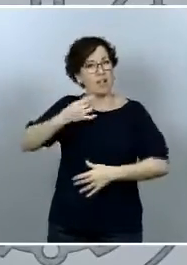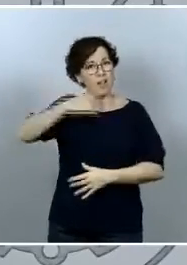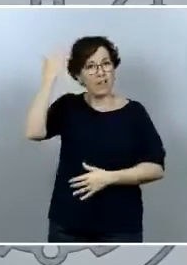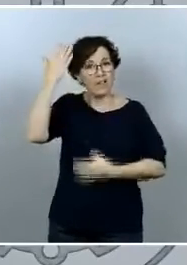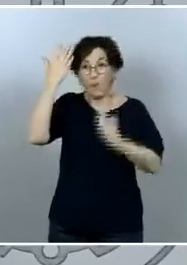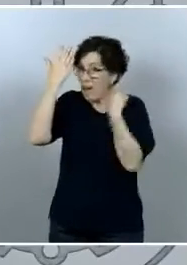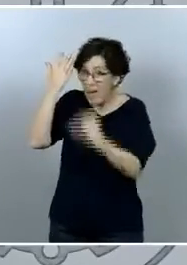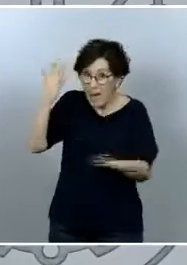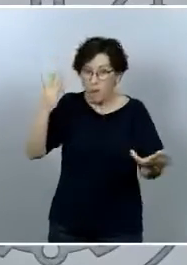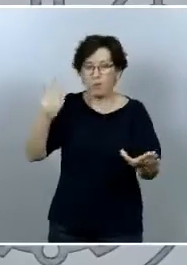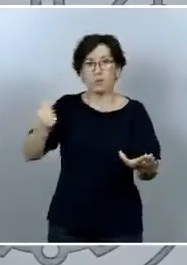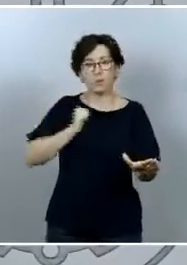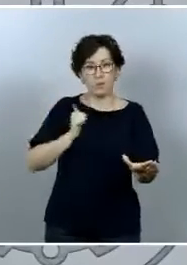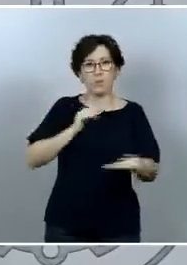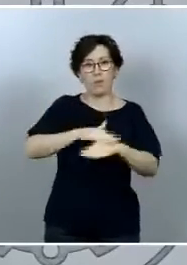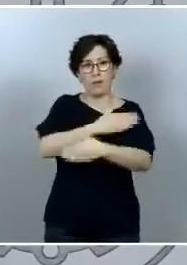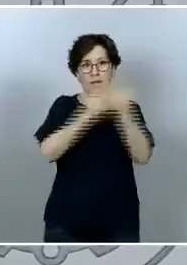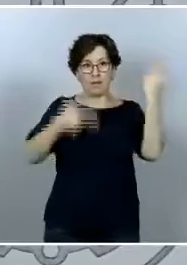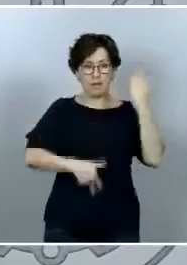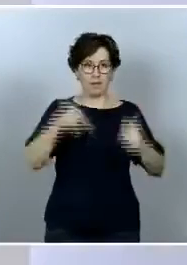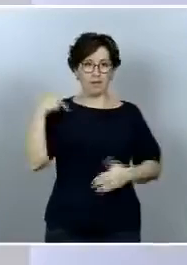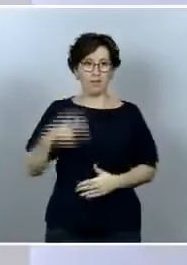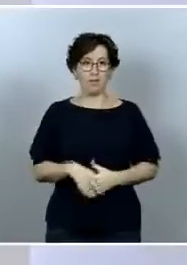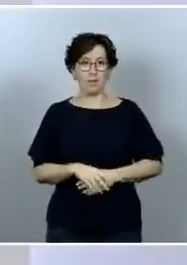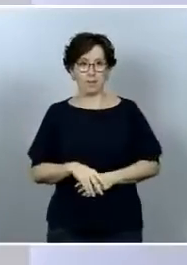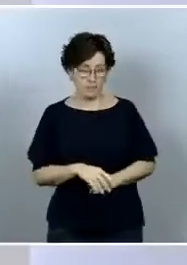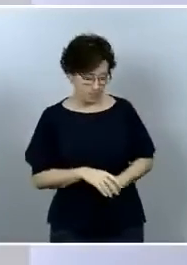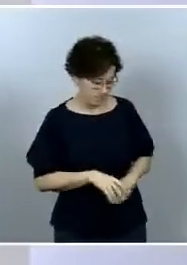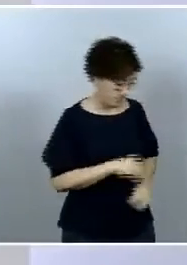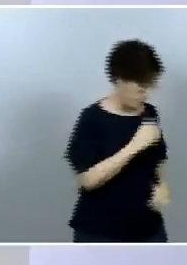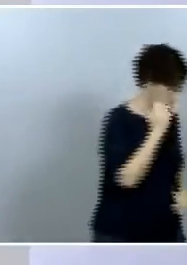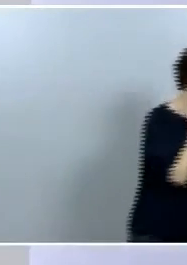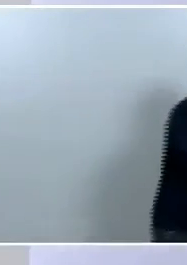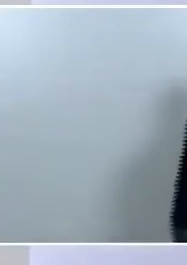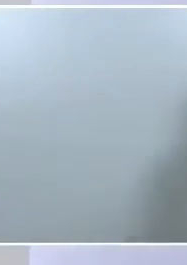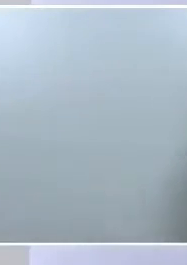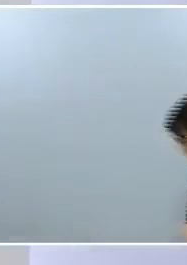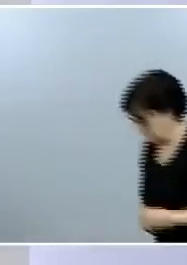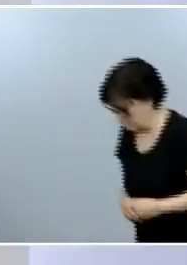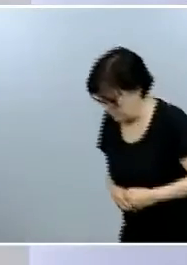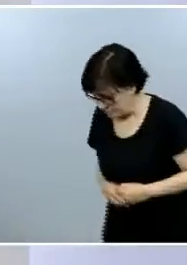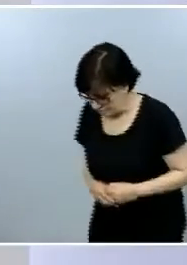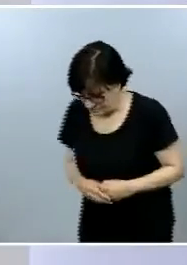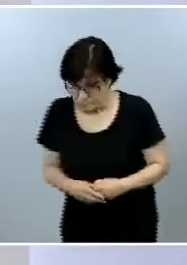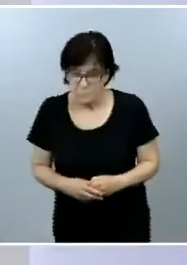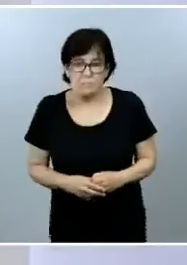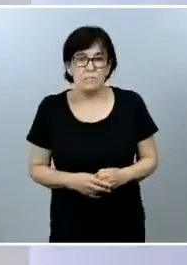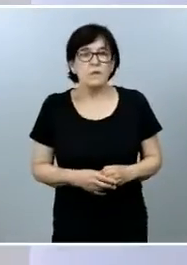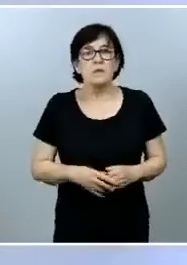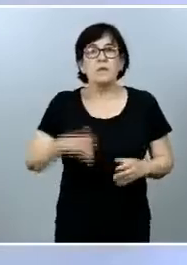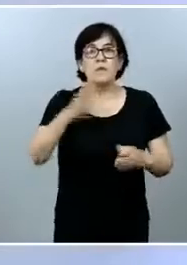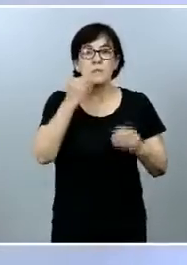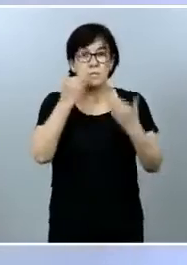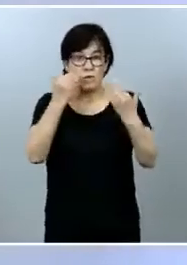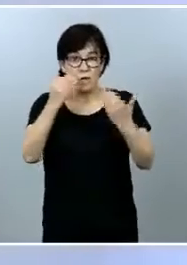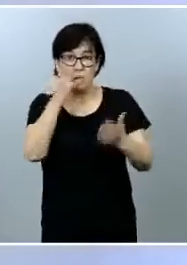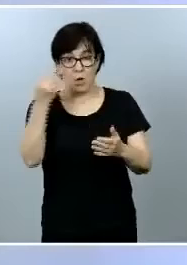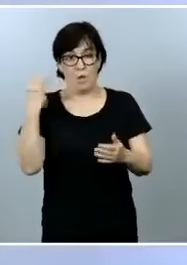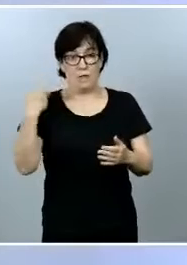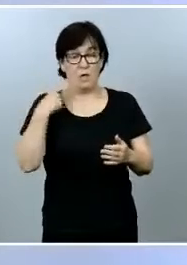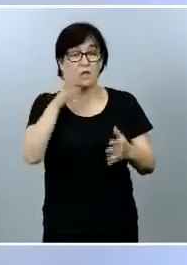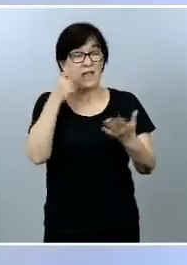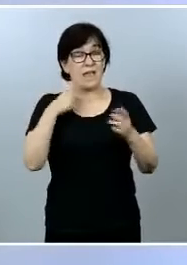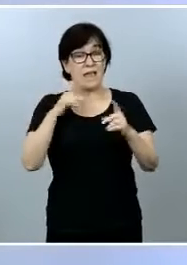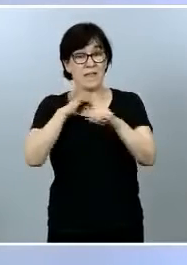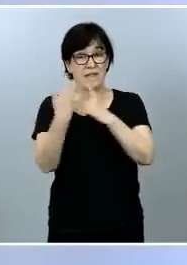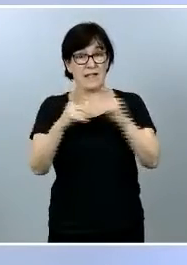para el conjunto de los ciudadanos Muchas gracias Ricardo por su pregunta como he explicado en este decreto de alarma pasamos